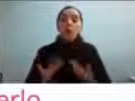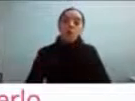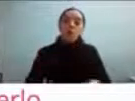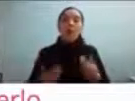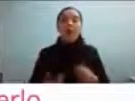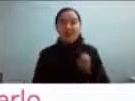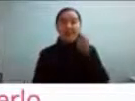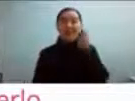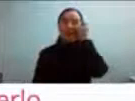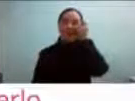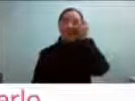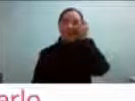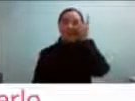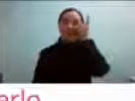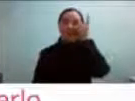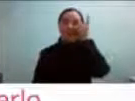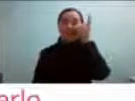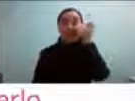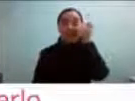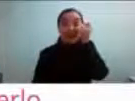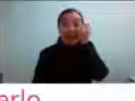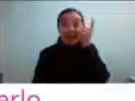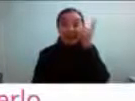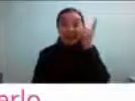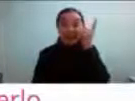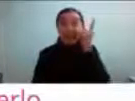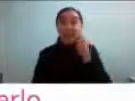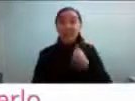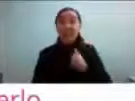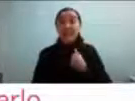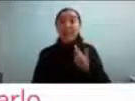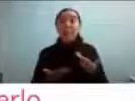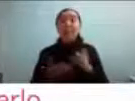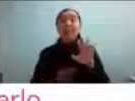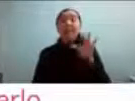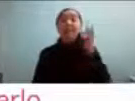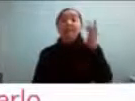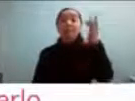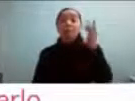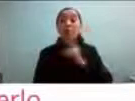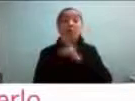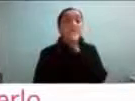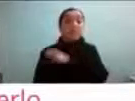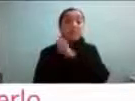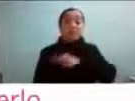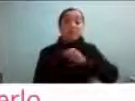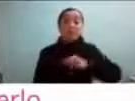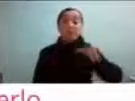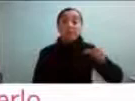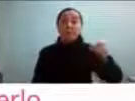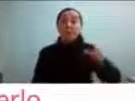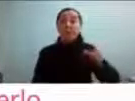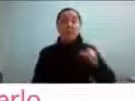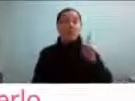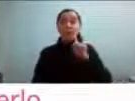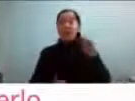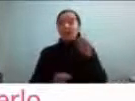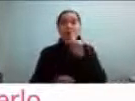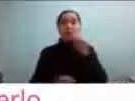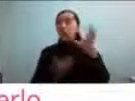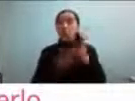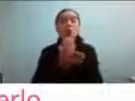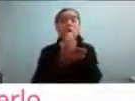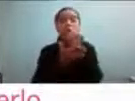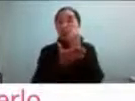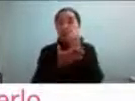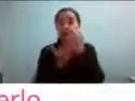y también sucede que nos damos cuenta de que hay muchas personas que aún no han llegado a su diagnóstico o